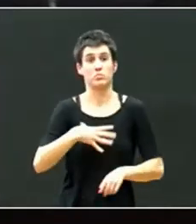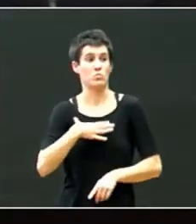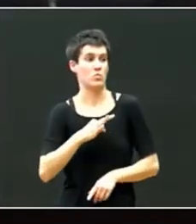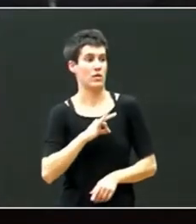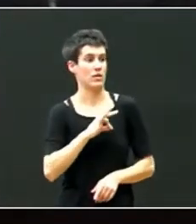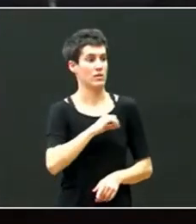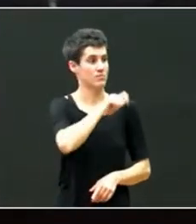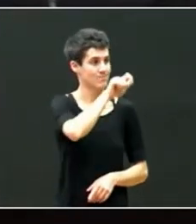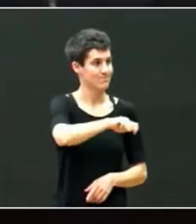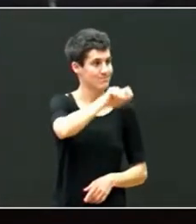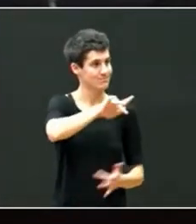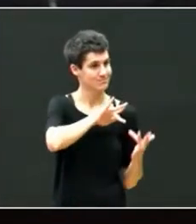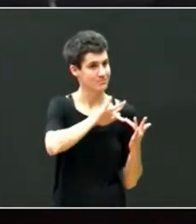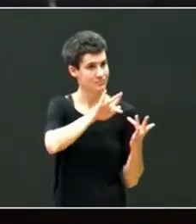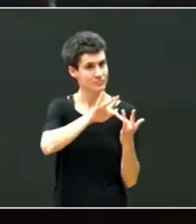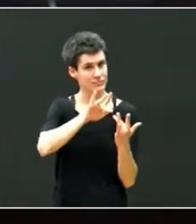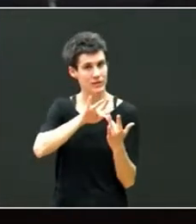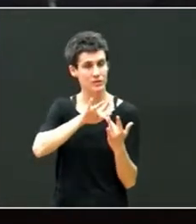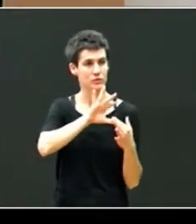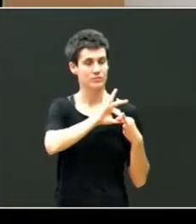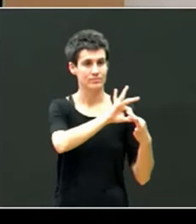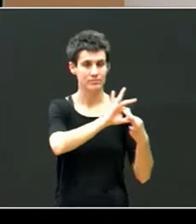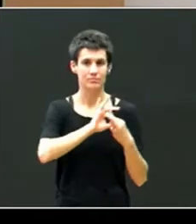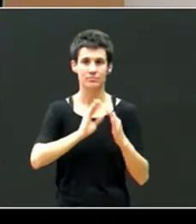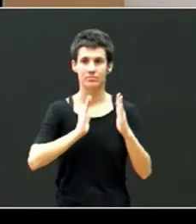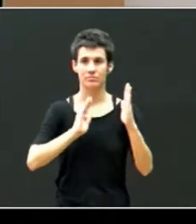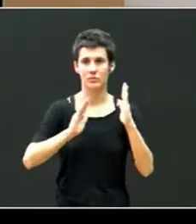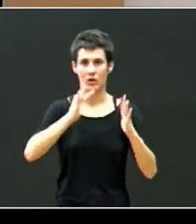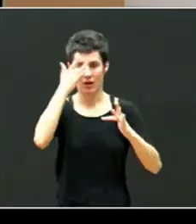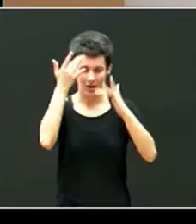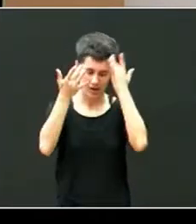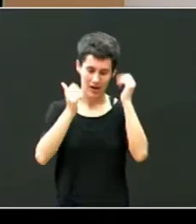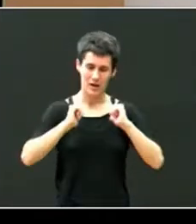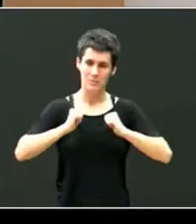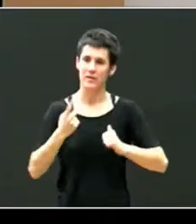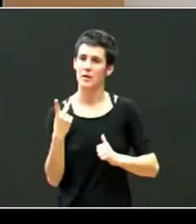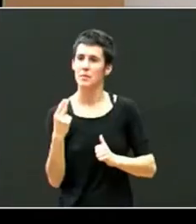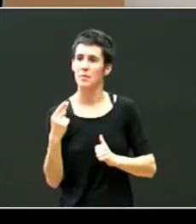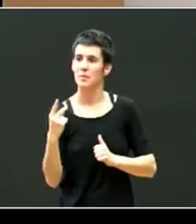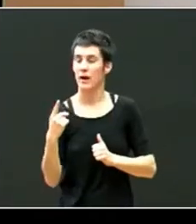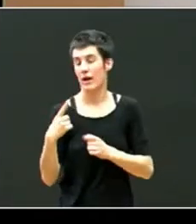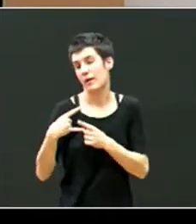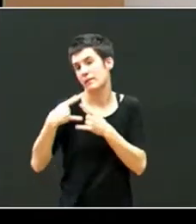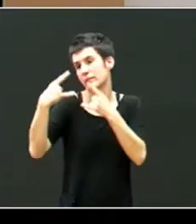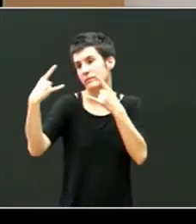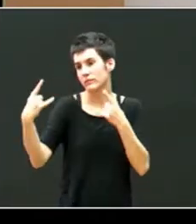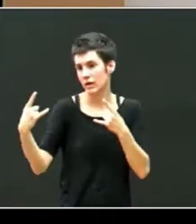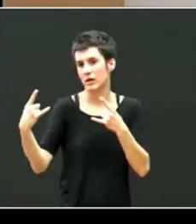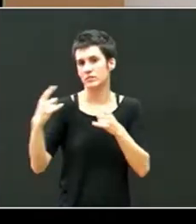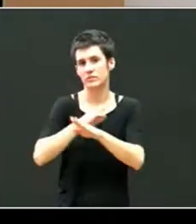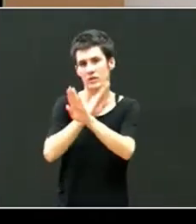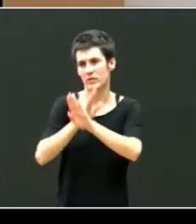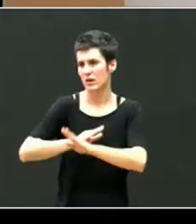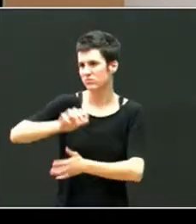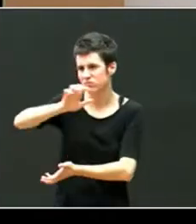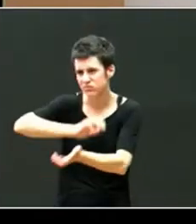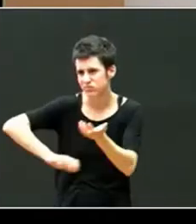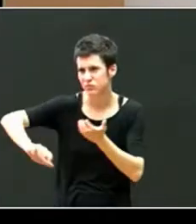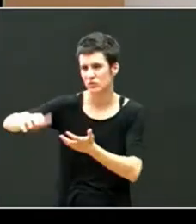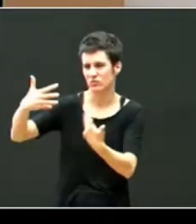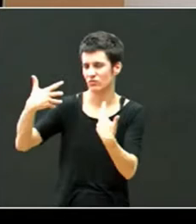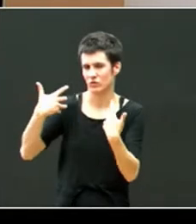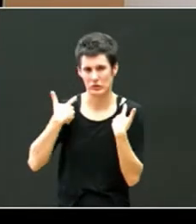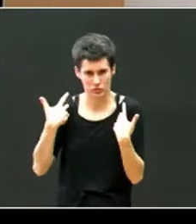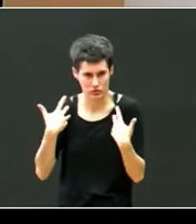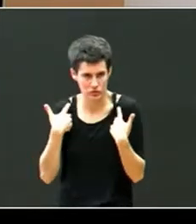cuando en la adolescencia algunos de ellos se embarcan en relaciones de pareja que les hacen más sufrir que producirles felicidad y eso es